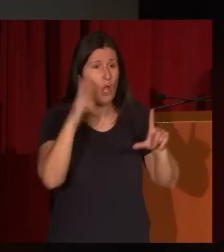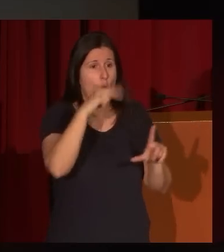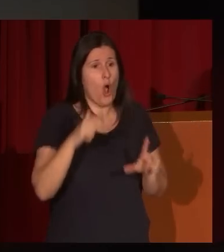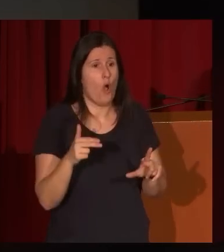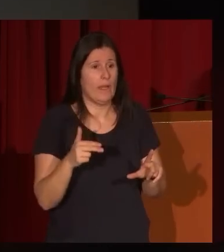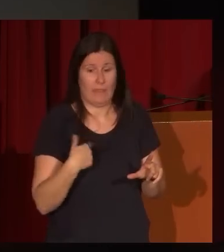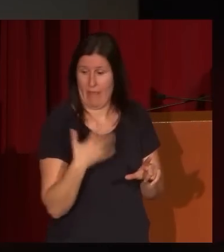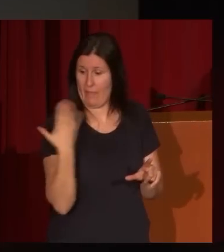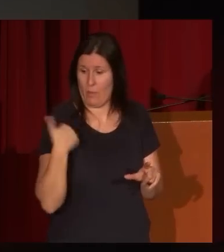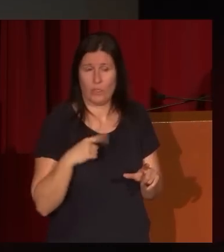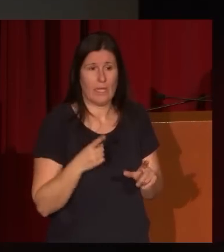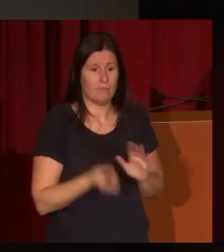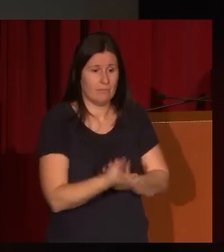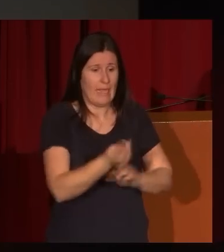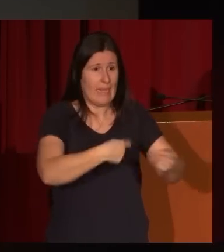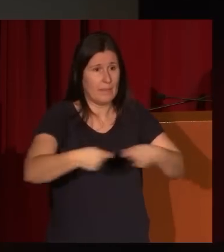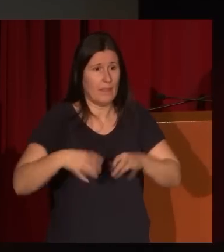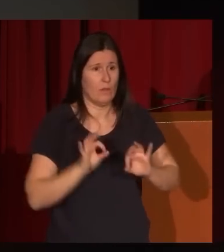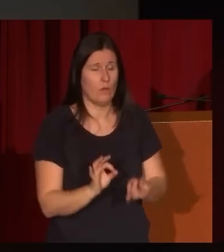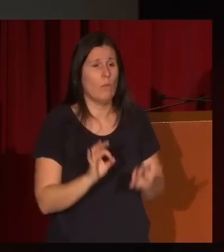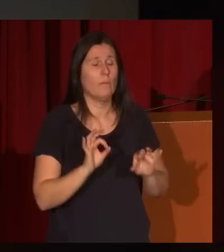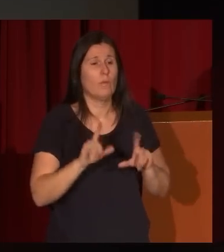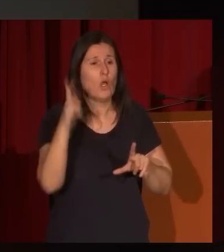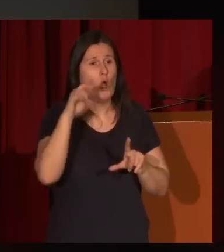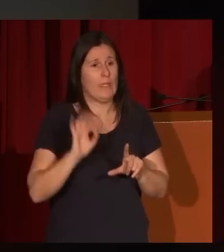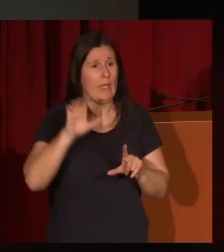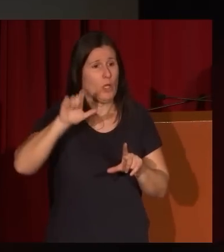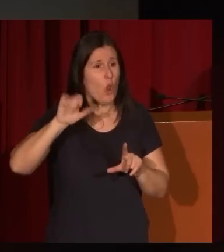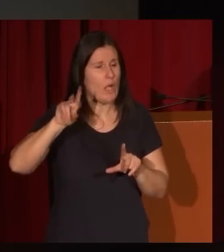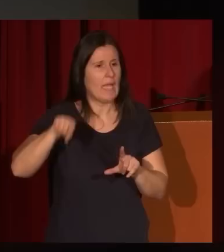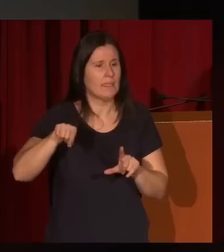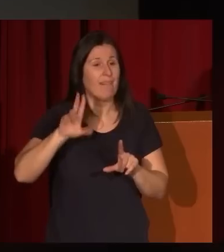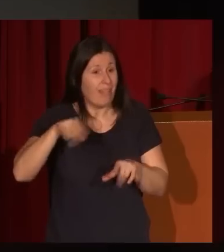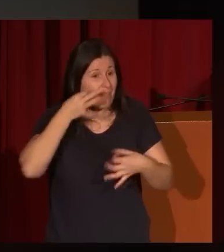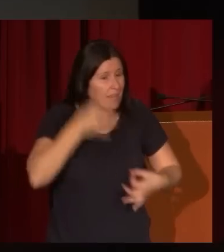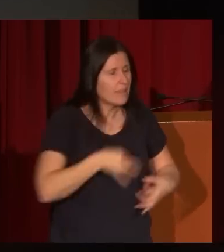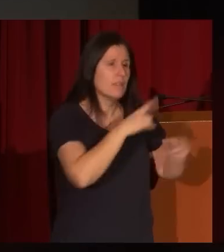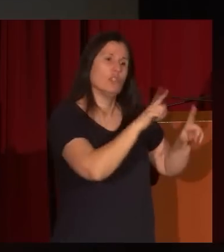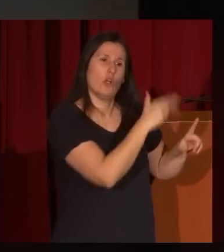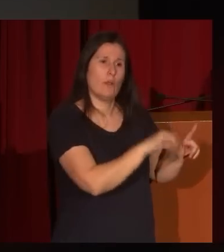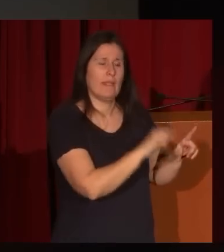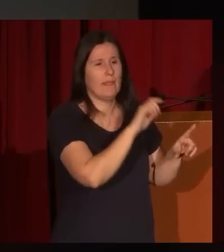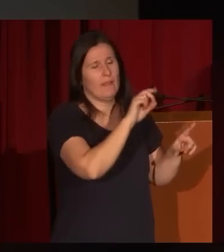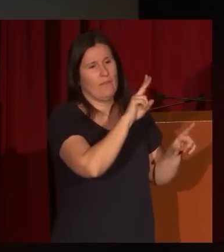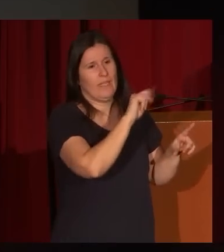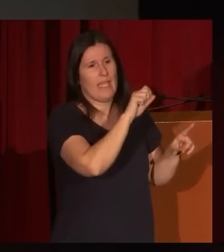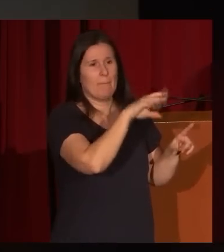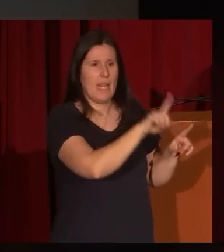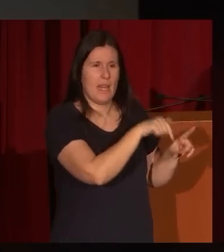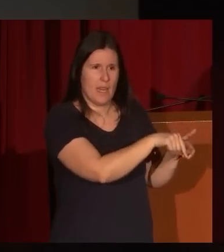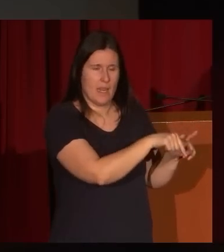recientemente en el mercado como obras de Eugenio Lucas son, en realidad, obras de Genaro Pérez Villamil. Este es un